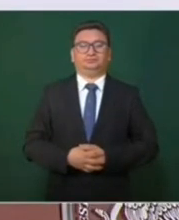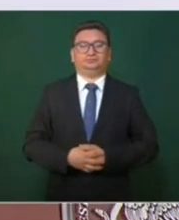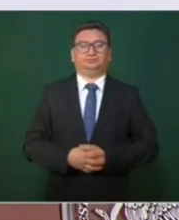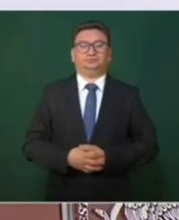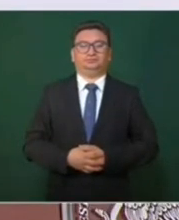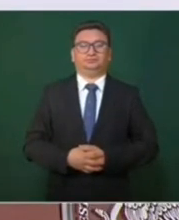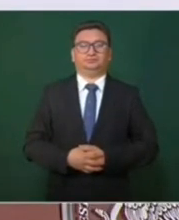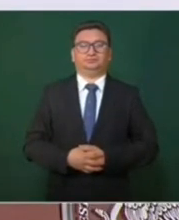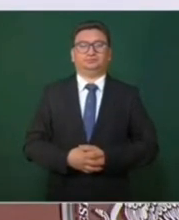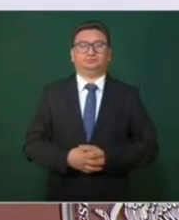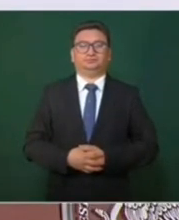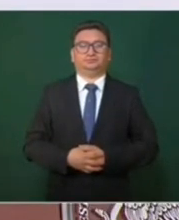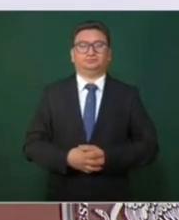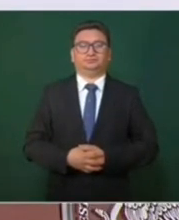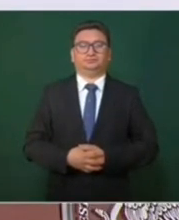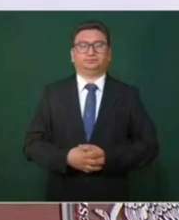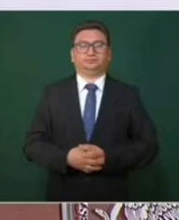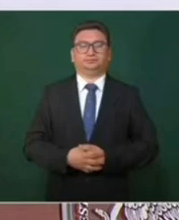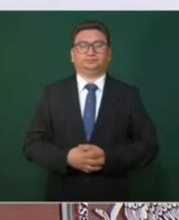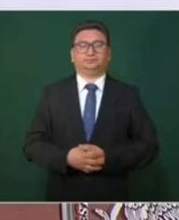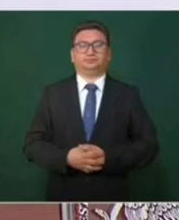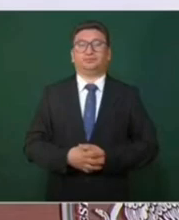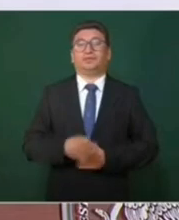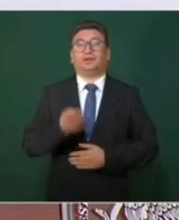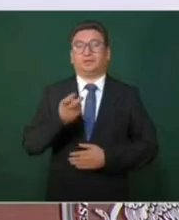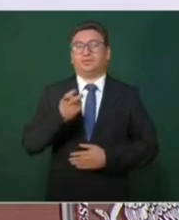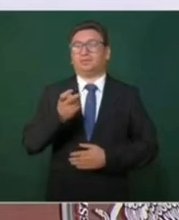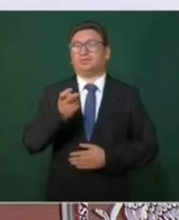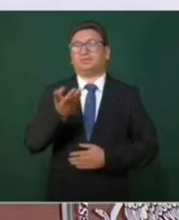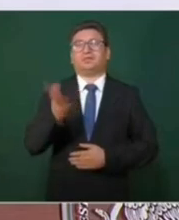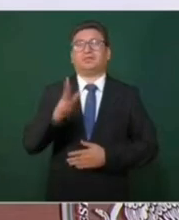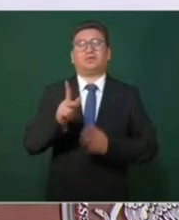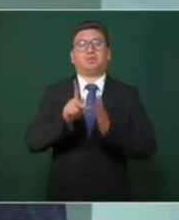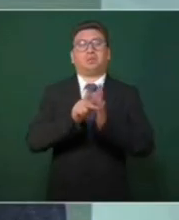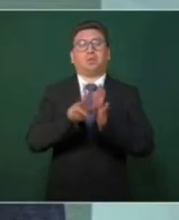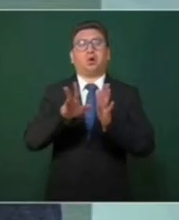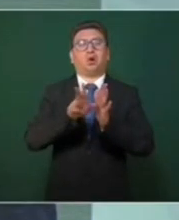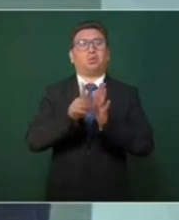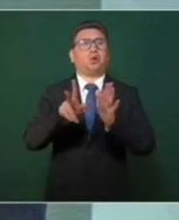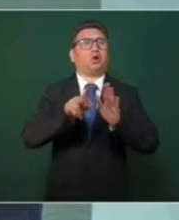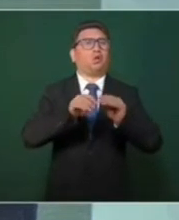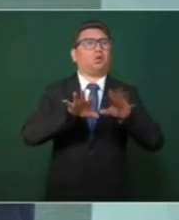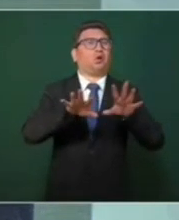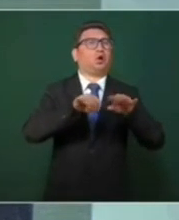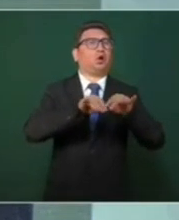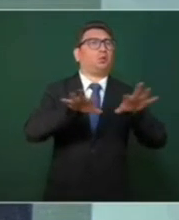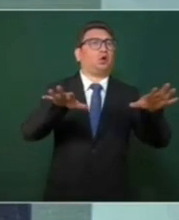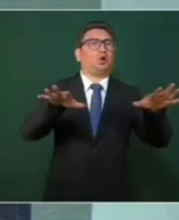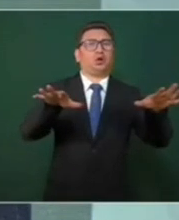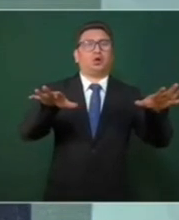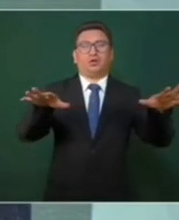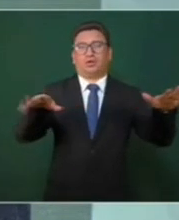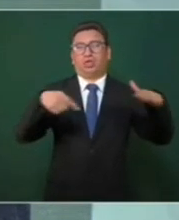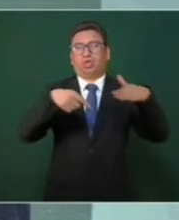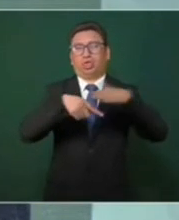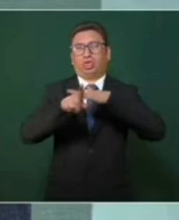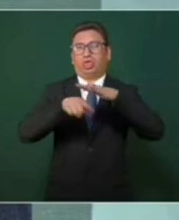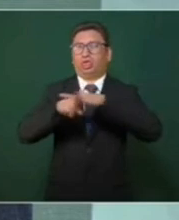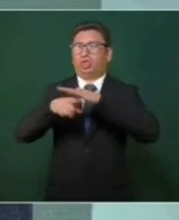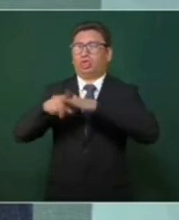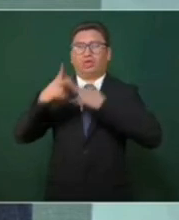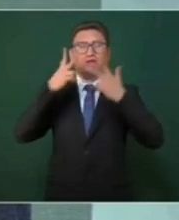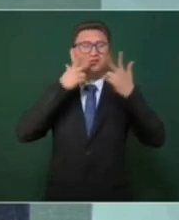Los que se dedican a difundir todas estas calumnias,